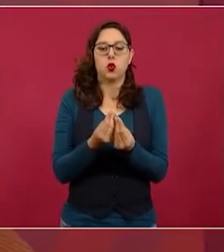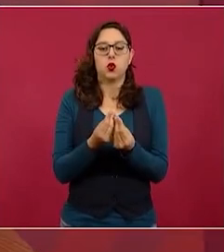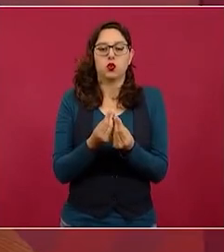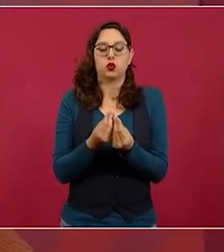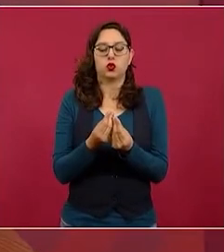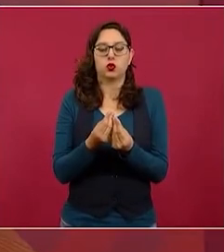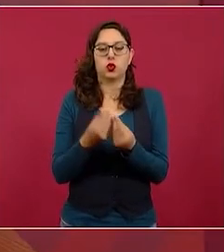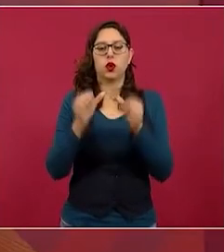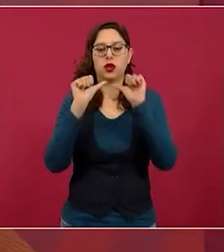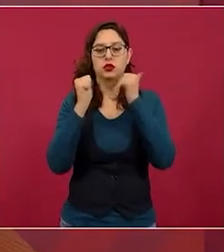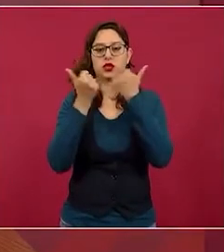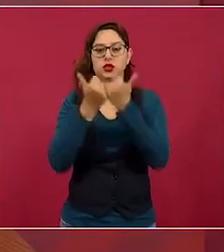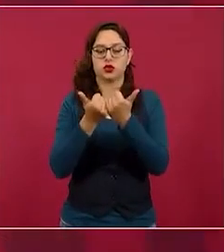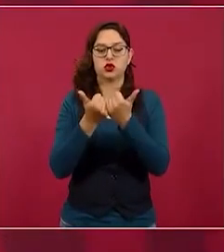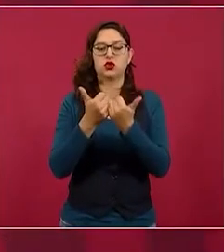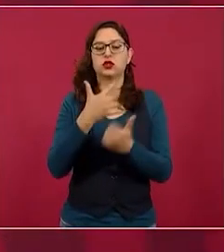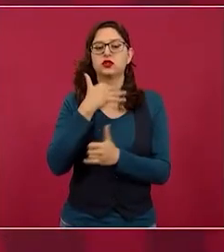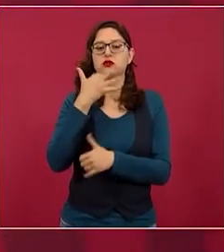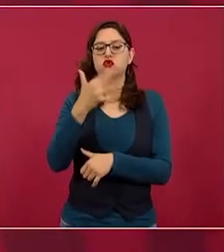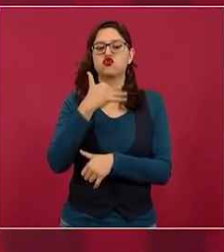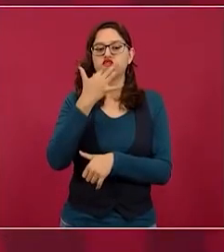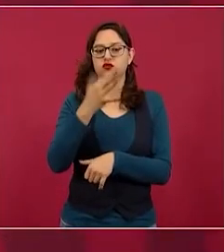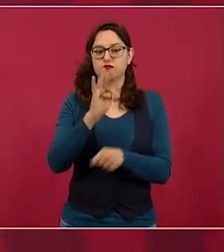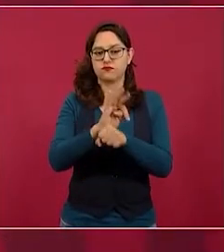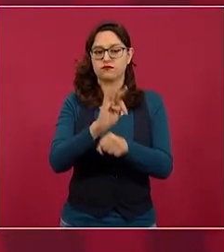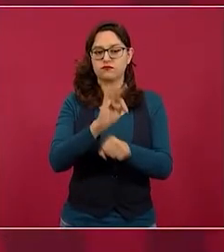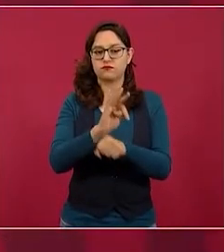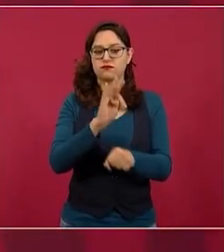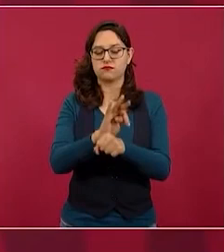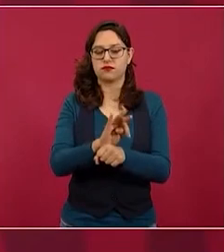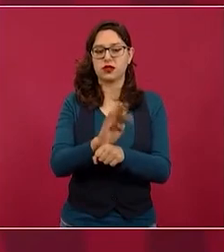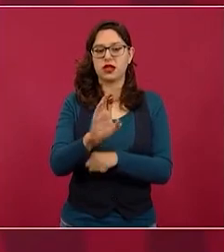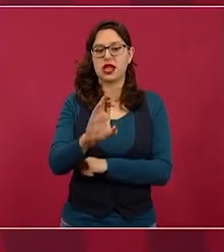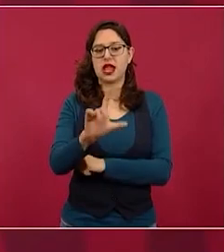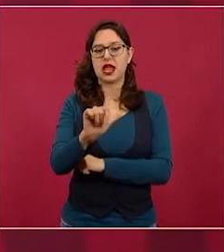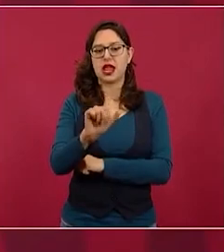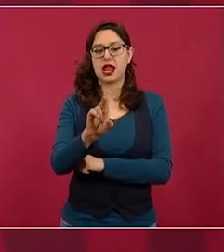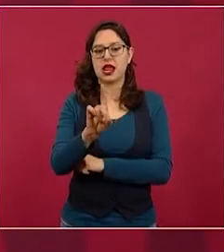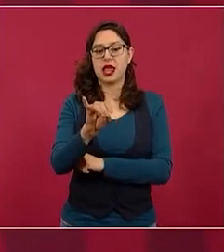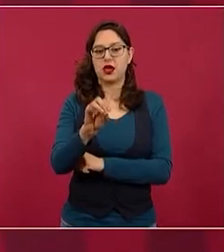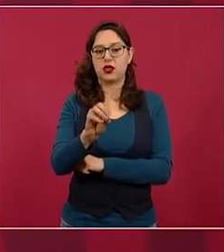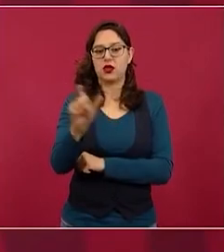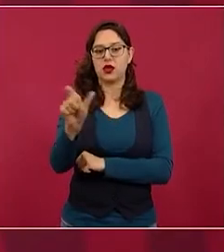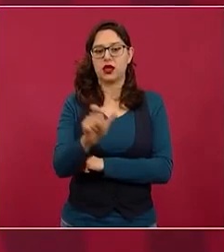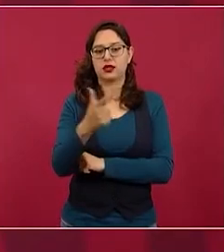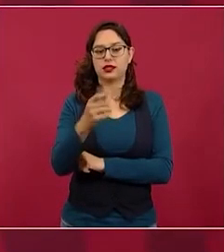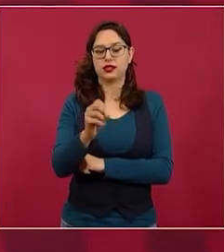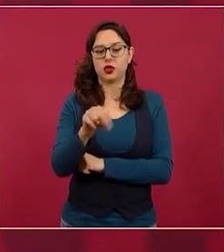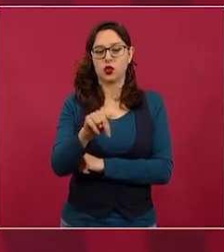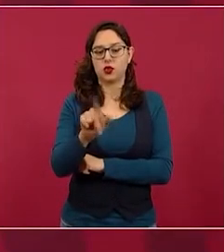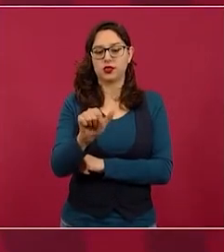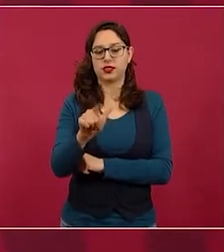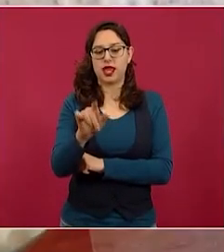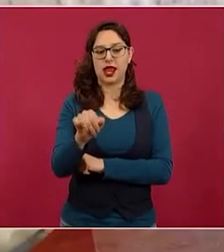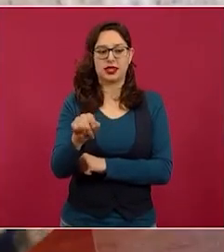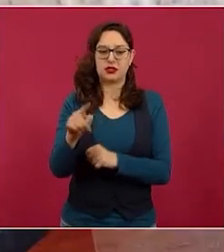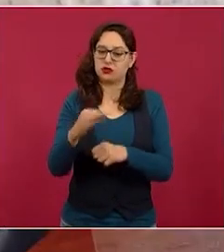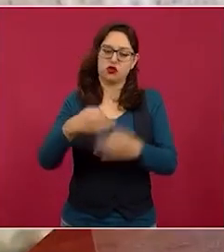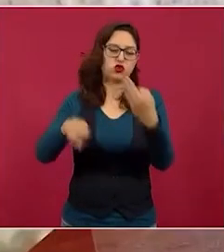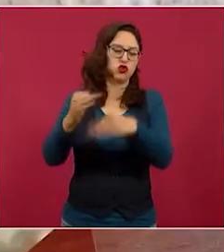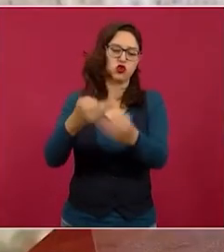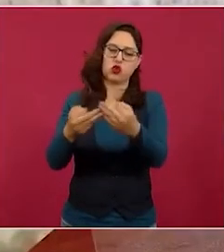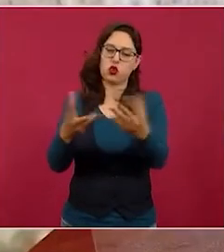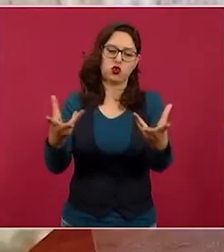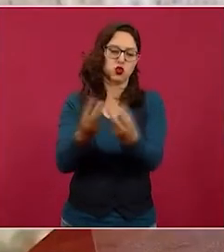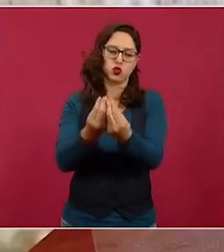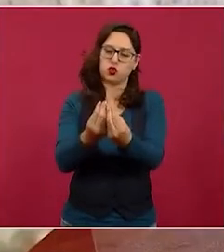mexicanos en favor de la corrupción de Claudio X González están relacionados